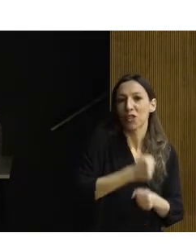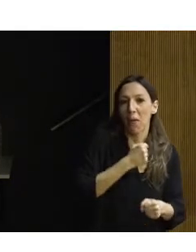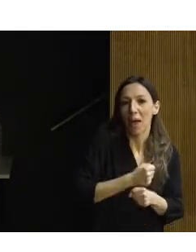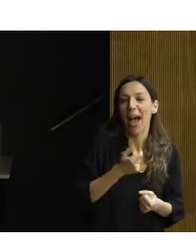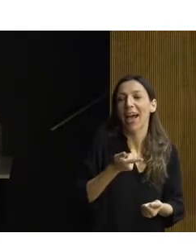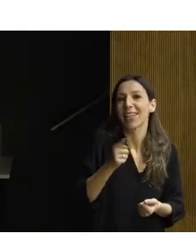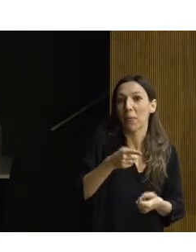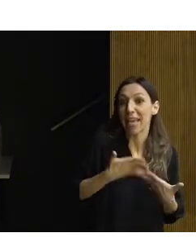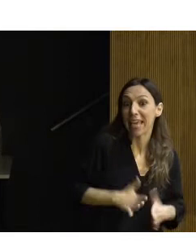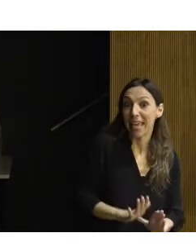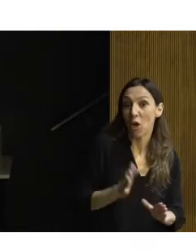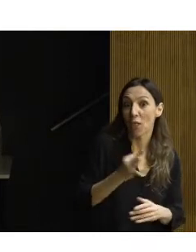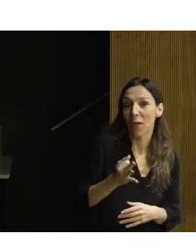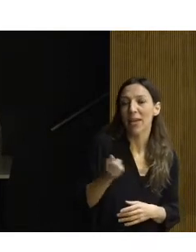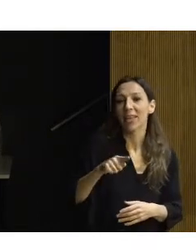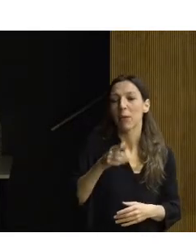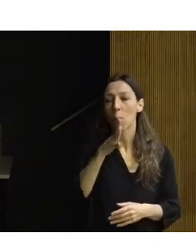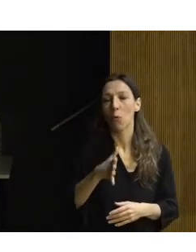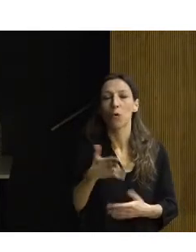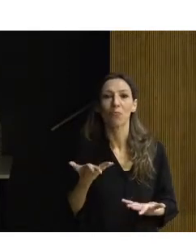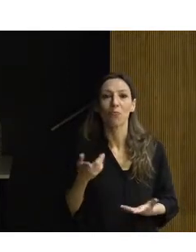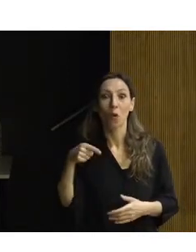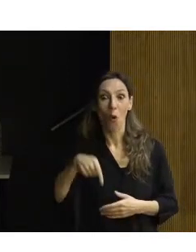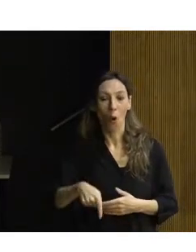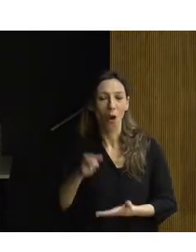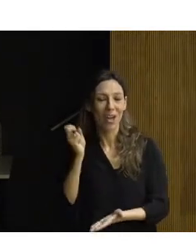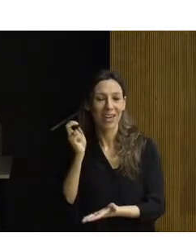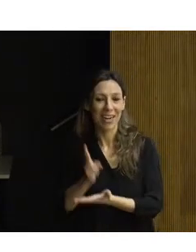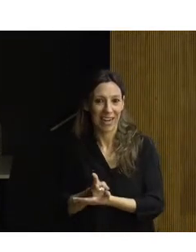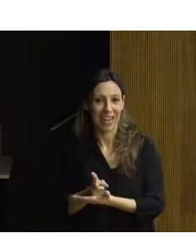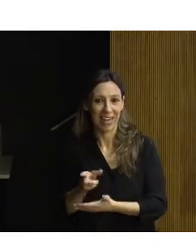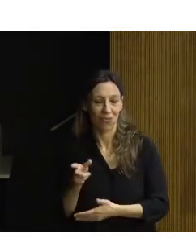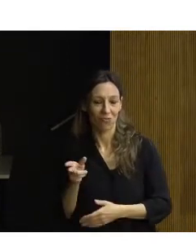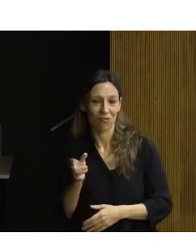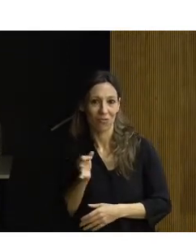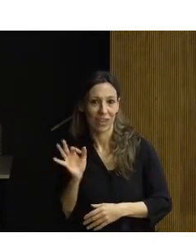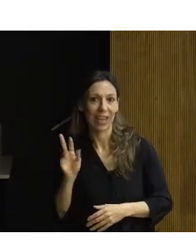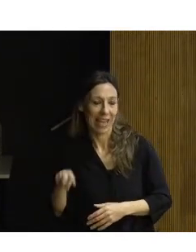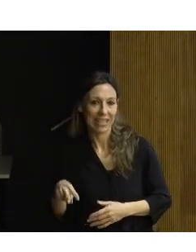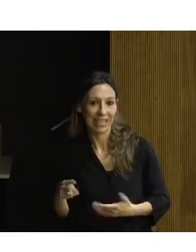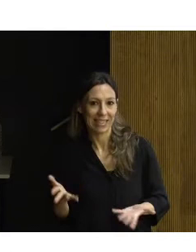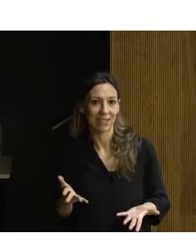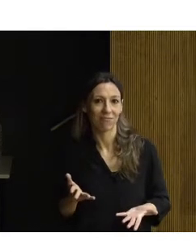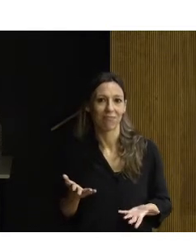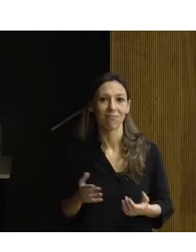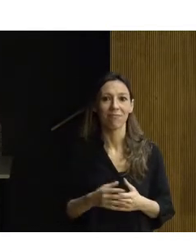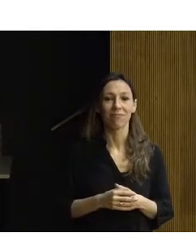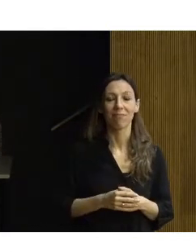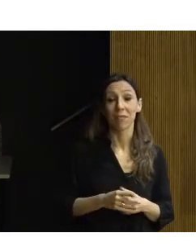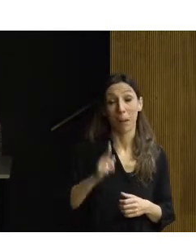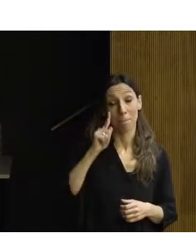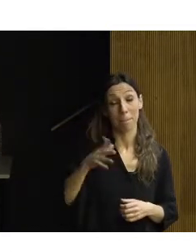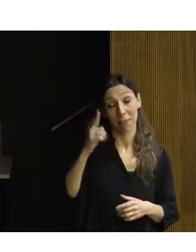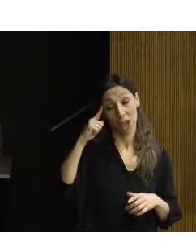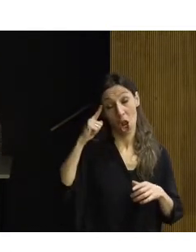inevitablemente por enfrentarnos al panorama que ya tenemos hoy. Esto, que parece una obviedad, yo creo que,